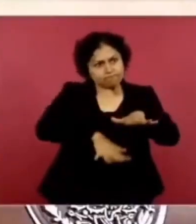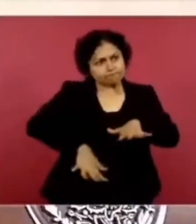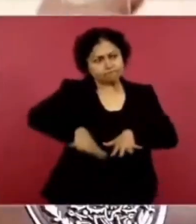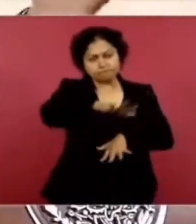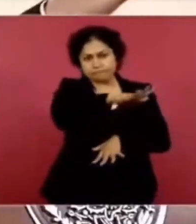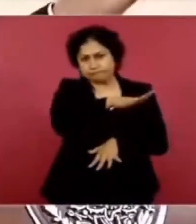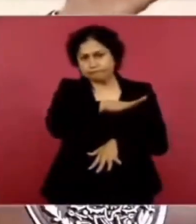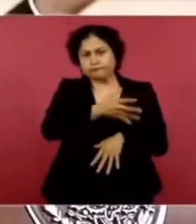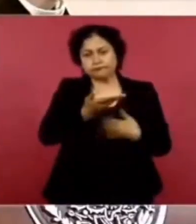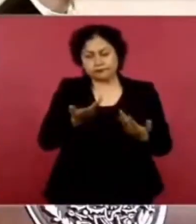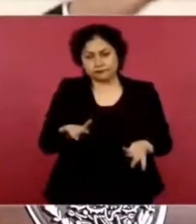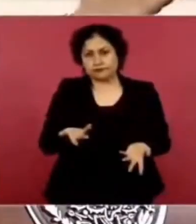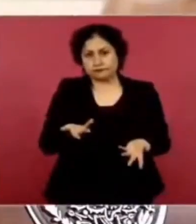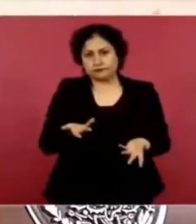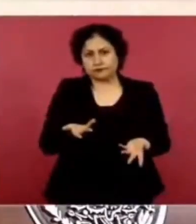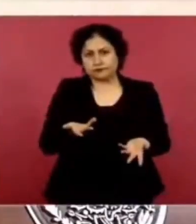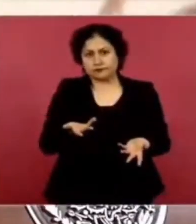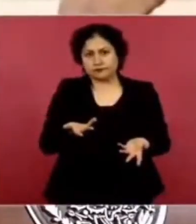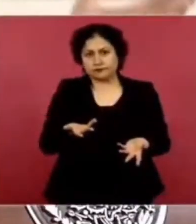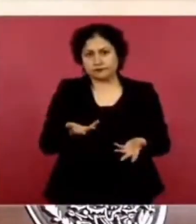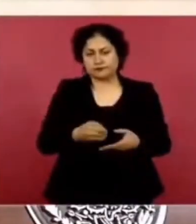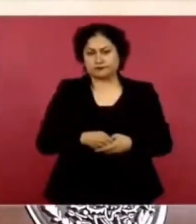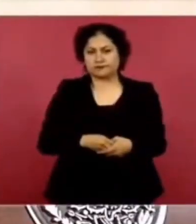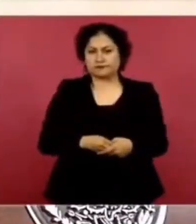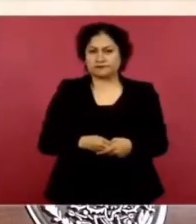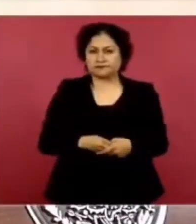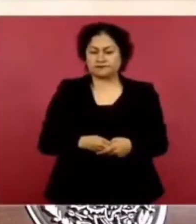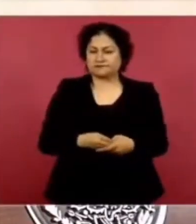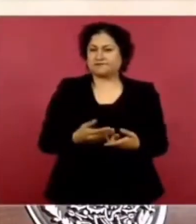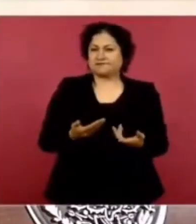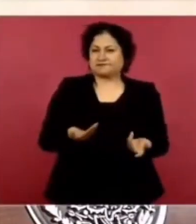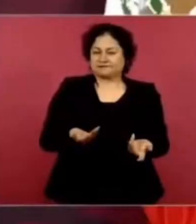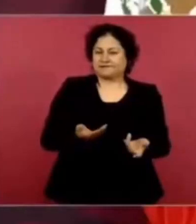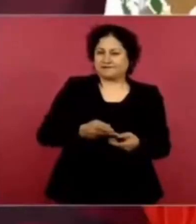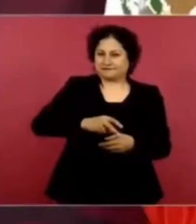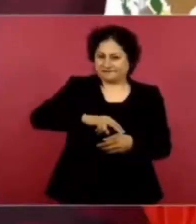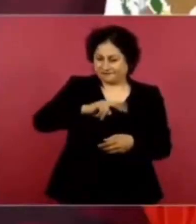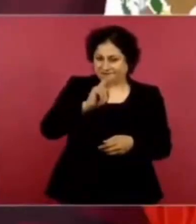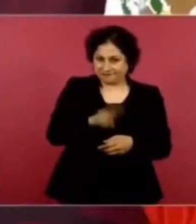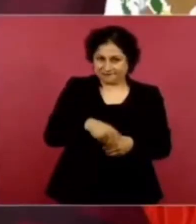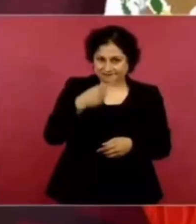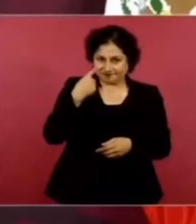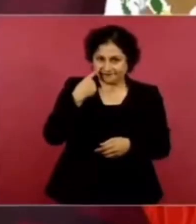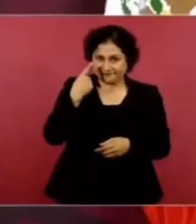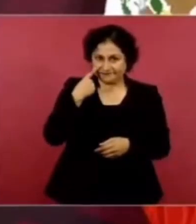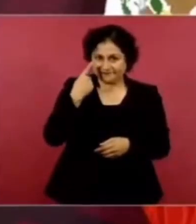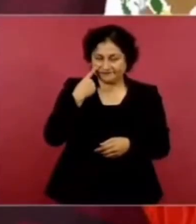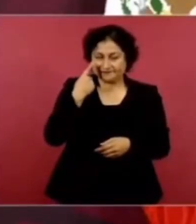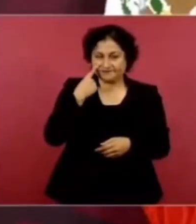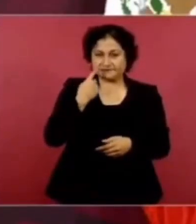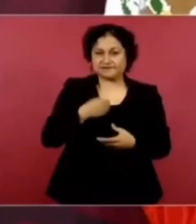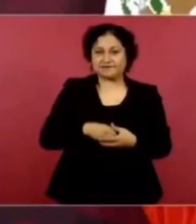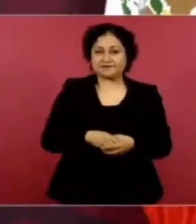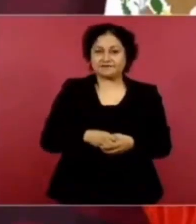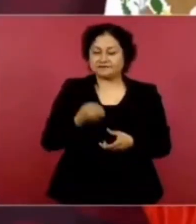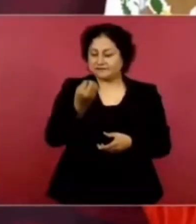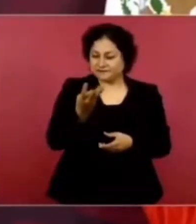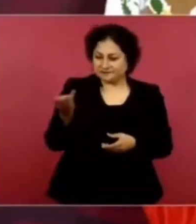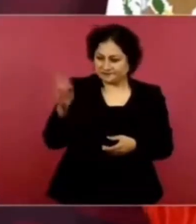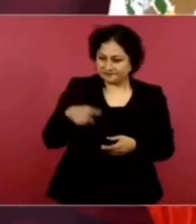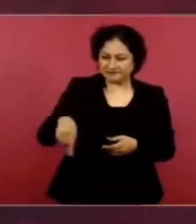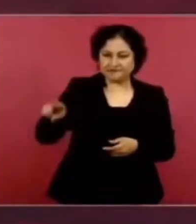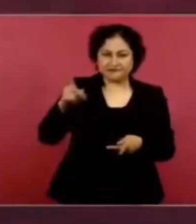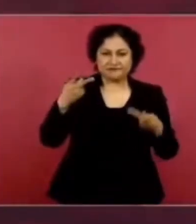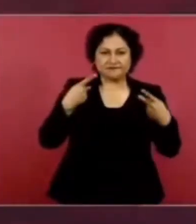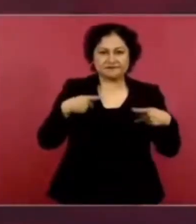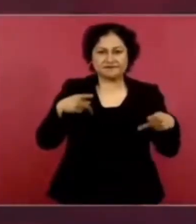Nada más para que esta gente no tenga, pues,